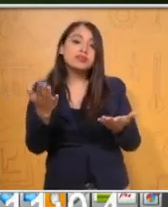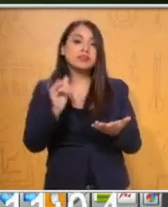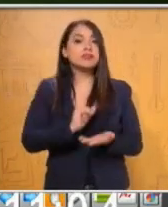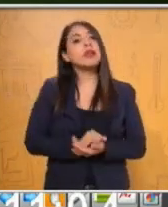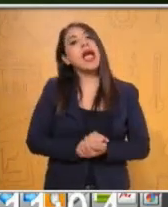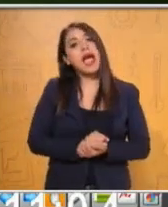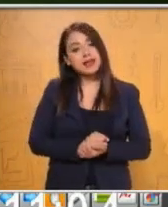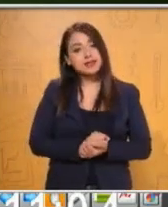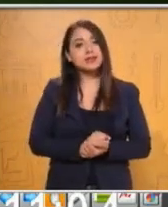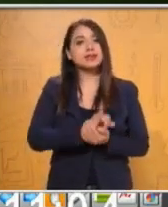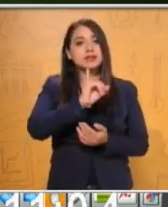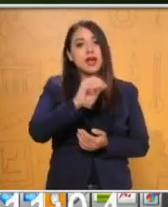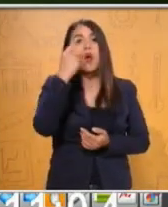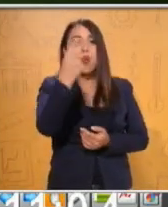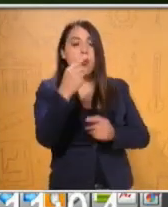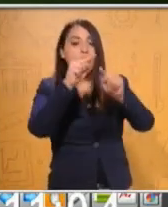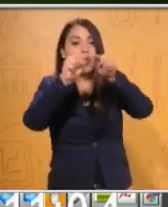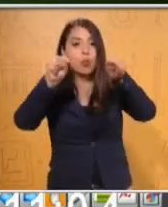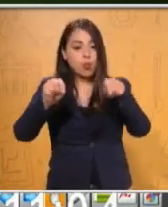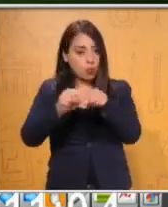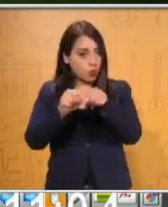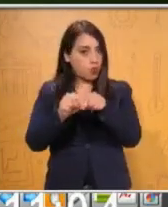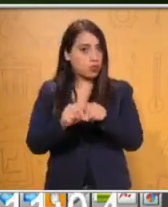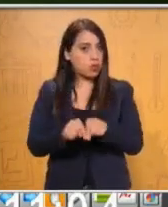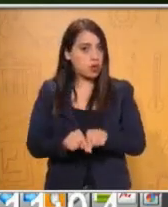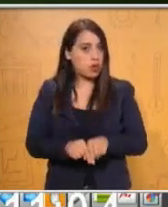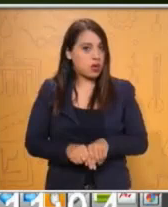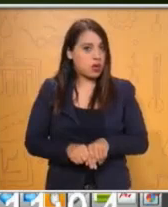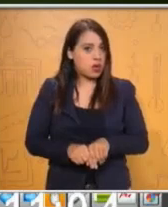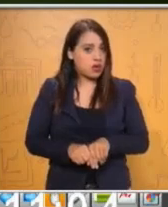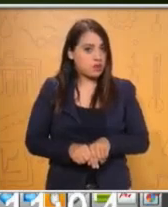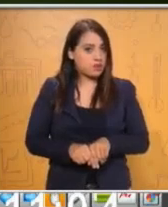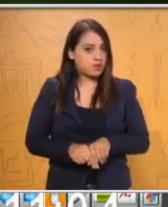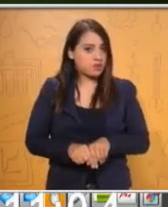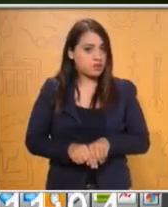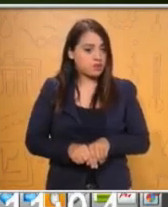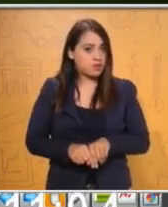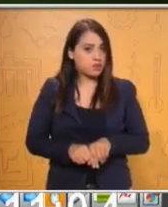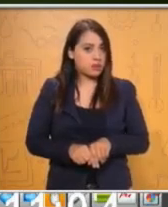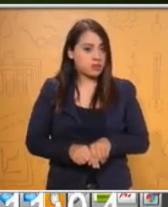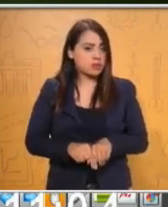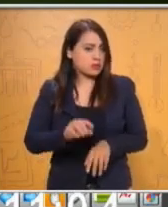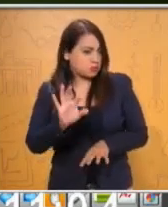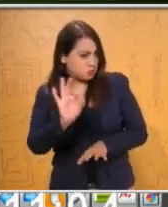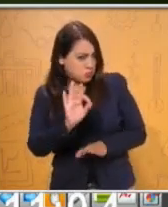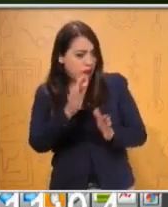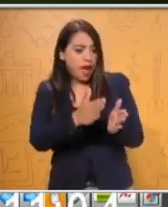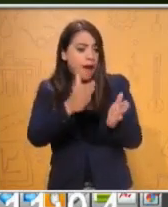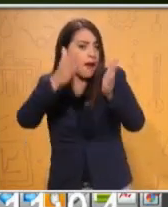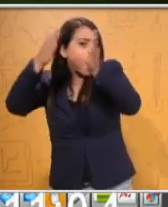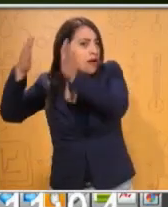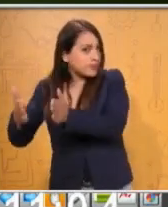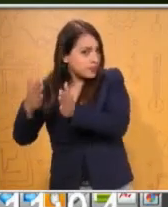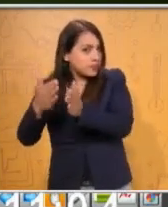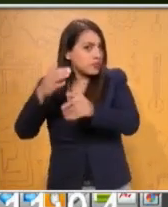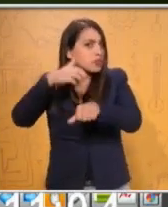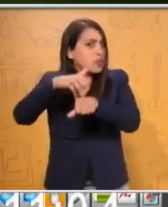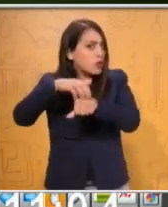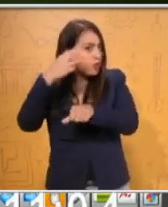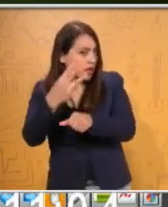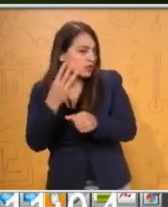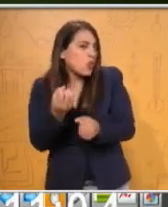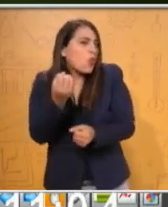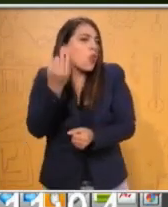es, un cuadrito. Y si aumentó un cuadrito, ¿cuántos cuadritos aumentará para la figura 3? Si tengo tres en la figura